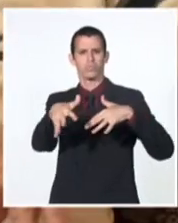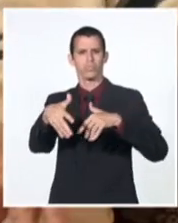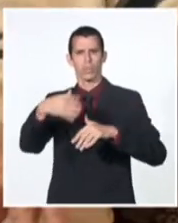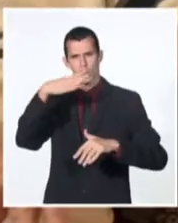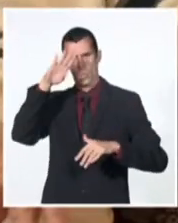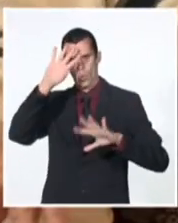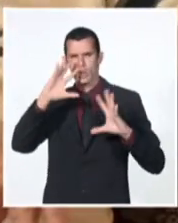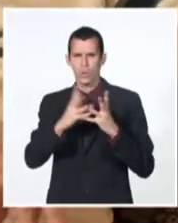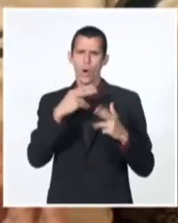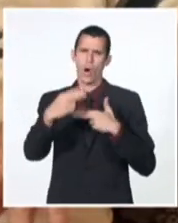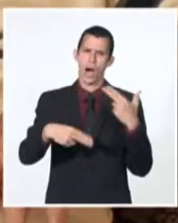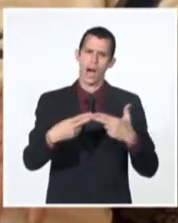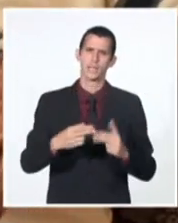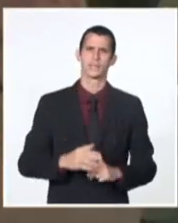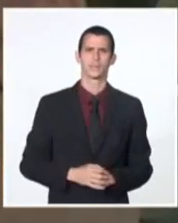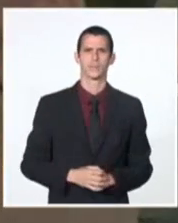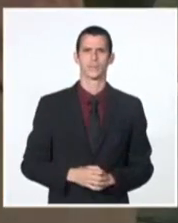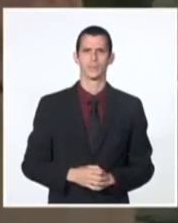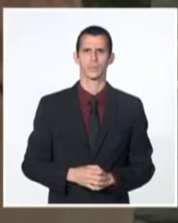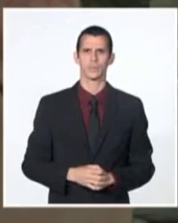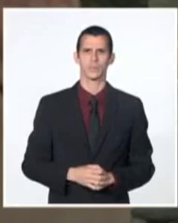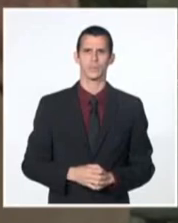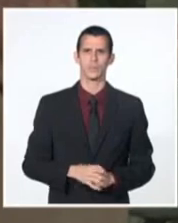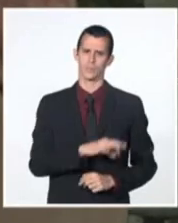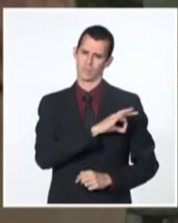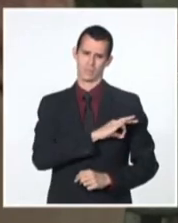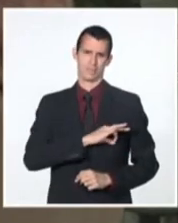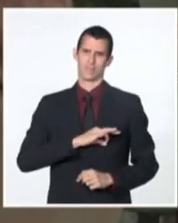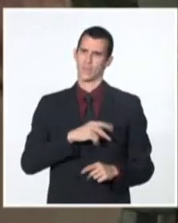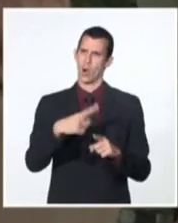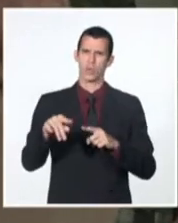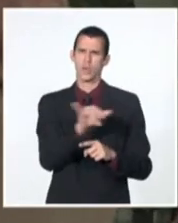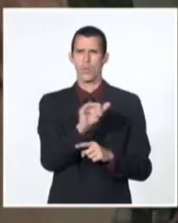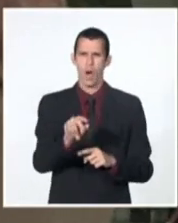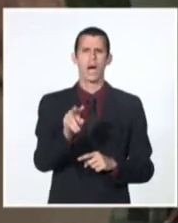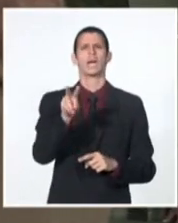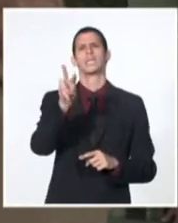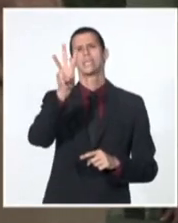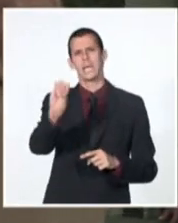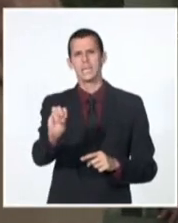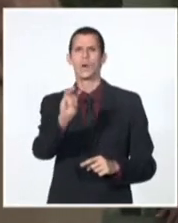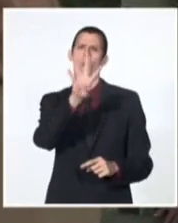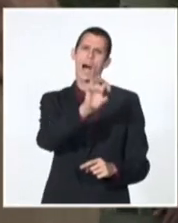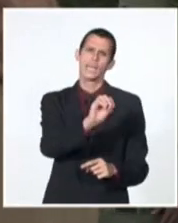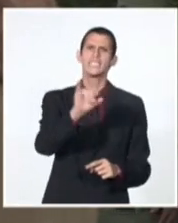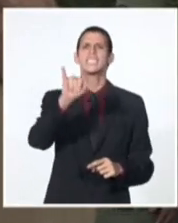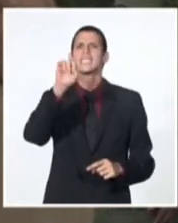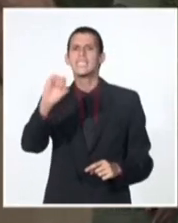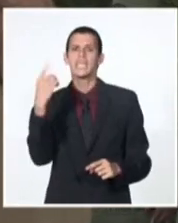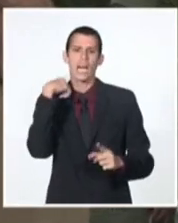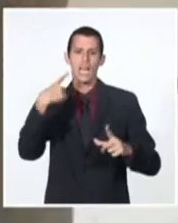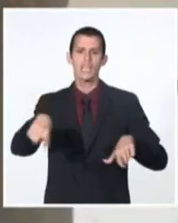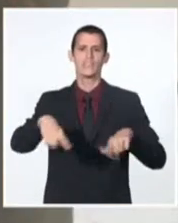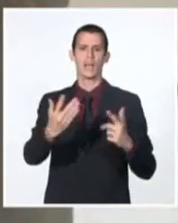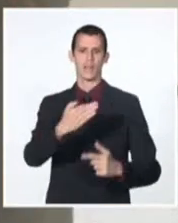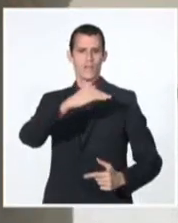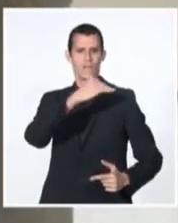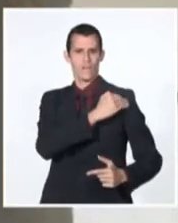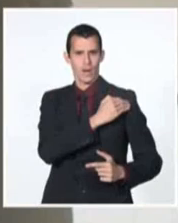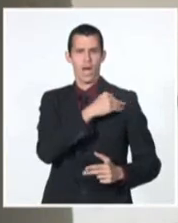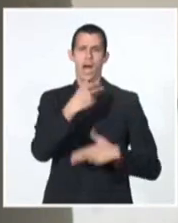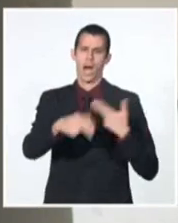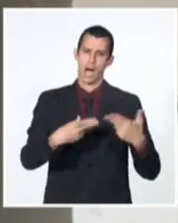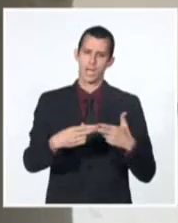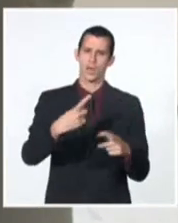nacional, así como las de 30, 40, 50 y 60 aniversario de las FARC y 50 aniversario de los